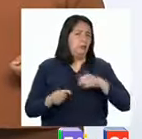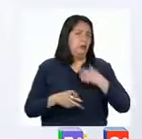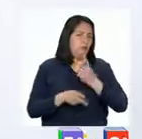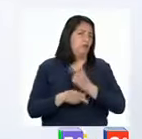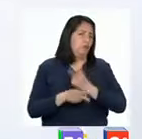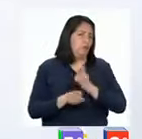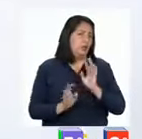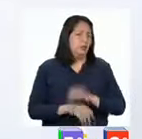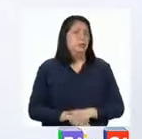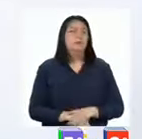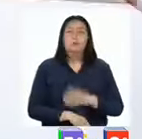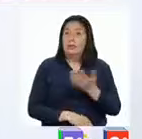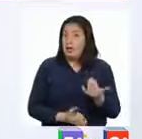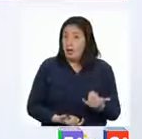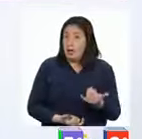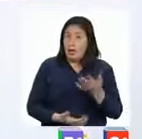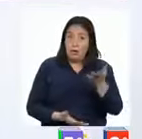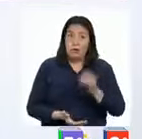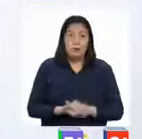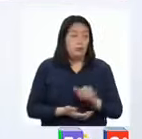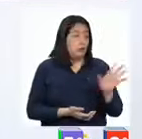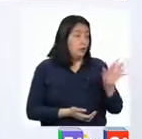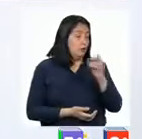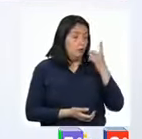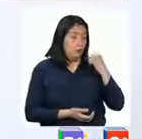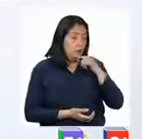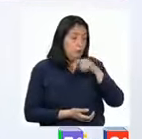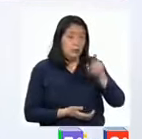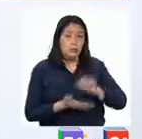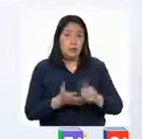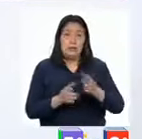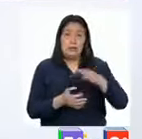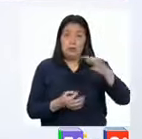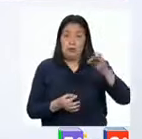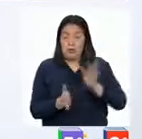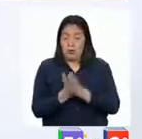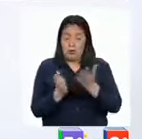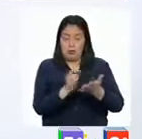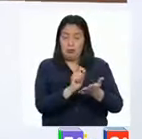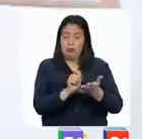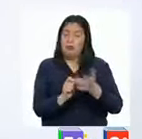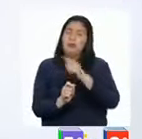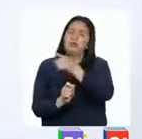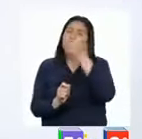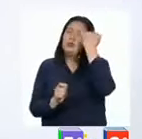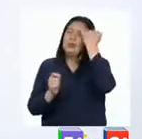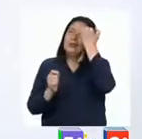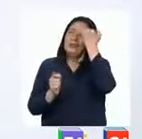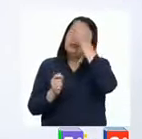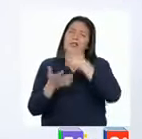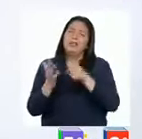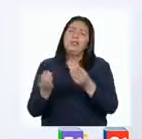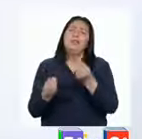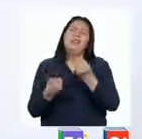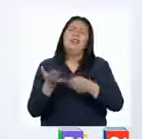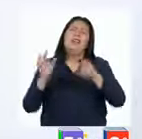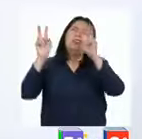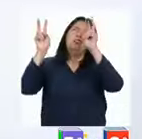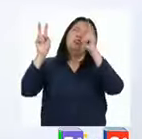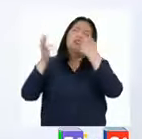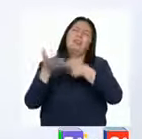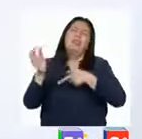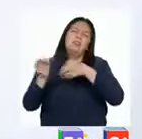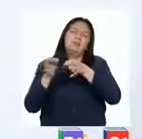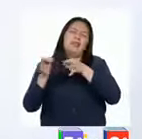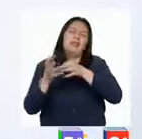cuidarnos. Ahora, todas y todos anoten en sus hojas o cuadernos sus propias predicciones, ya que después de leerlas